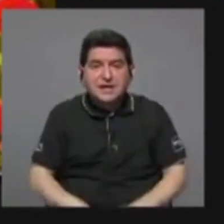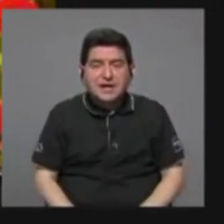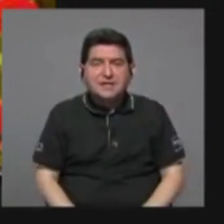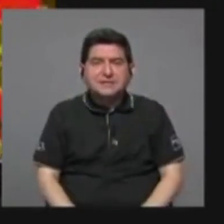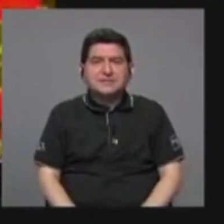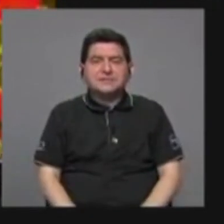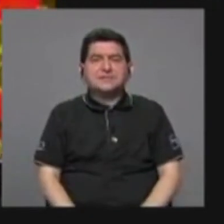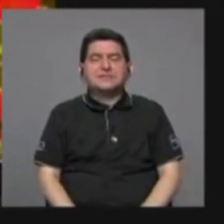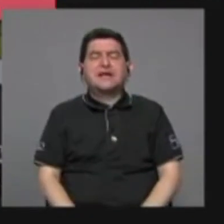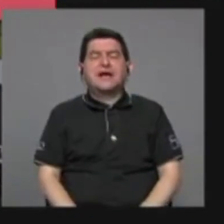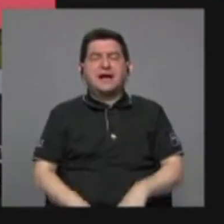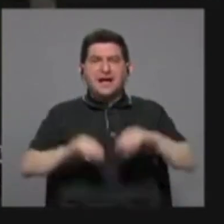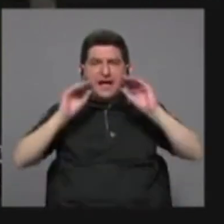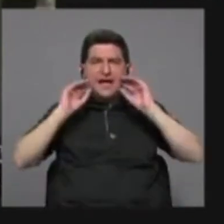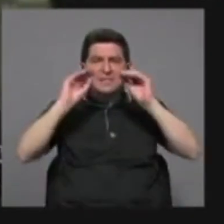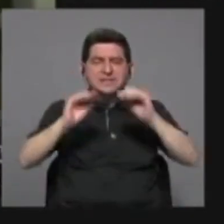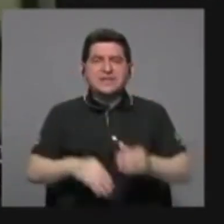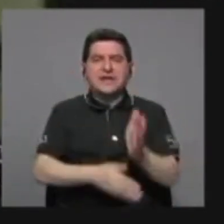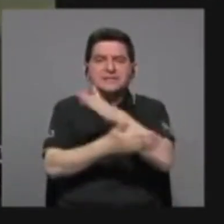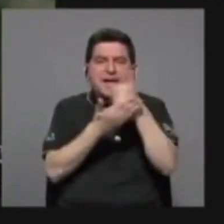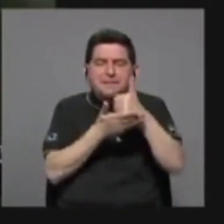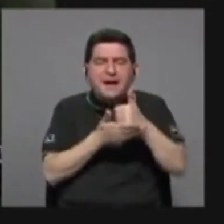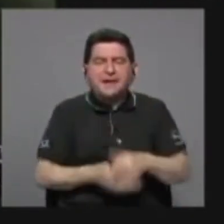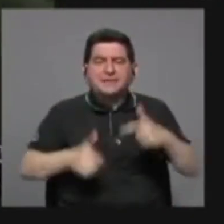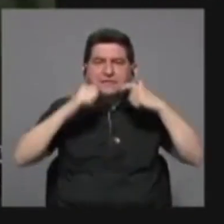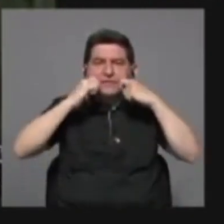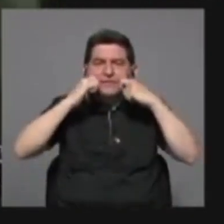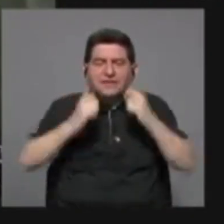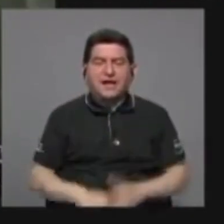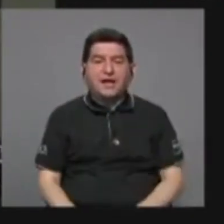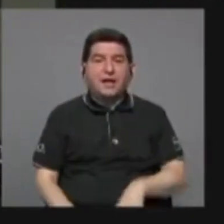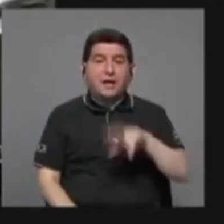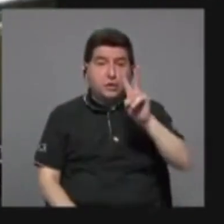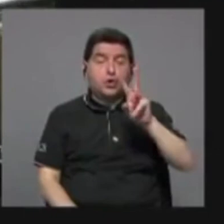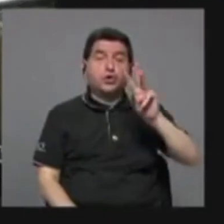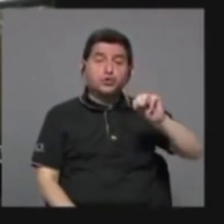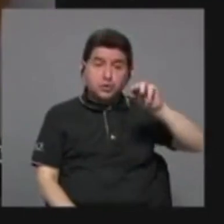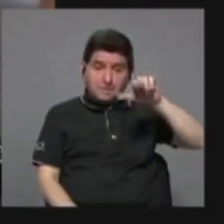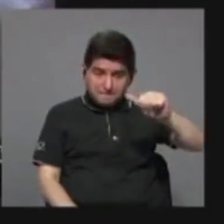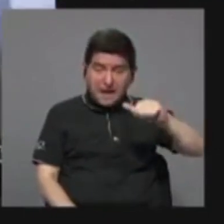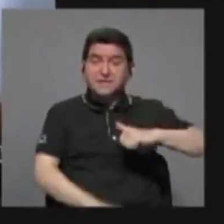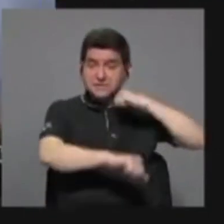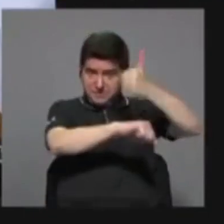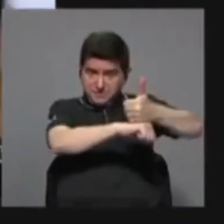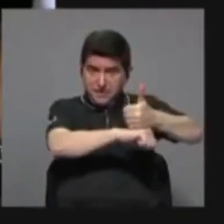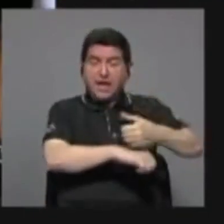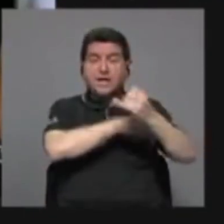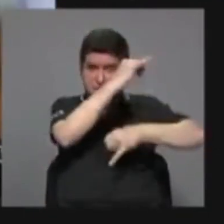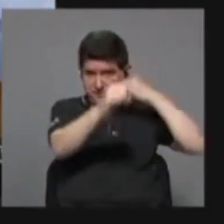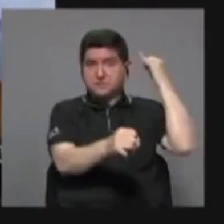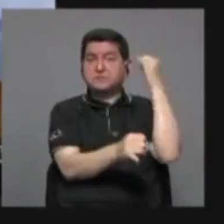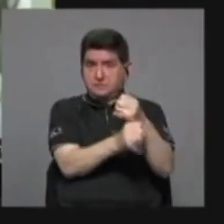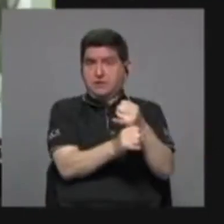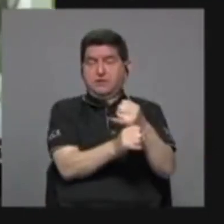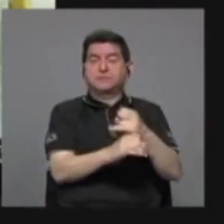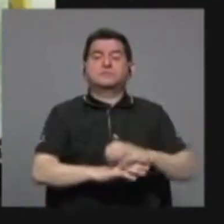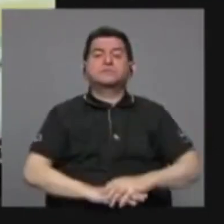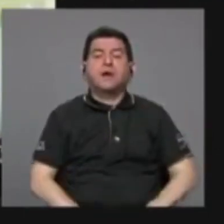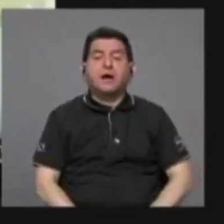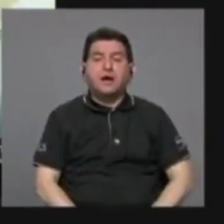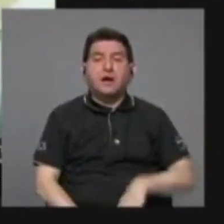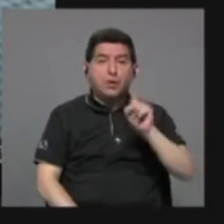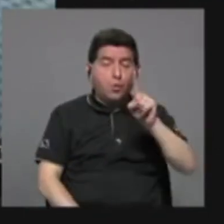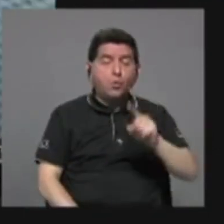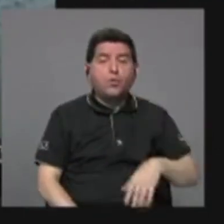semipresencial, en la cual vamos a lanzar dos maestrías internacionales, uno